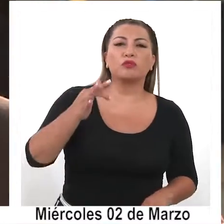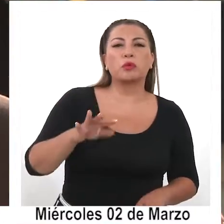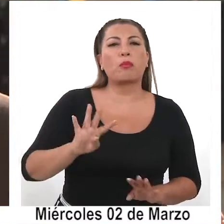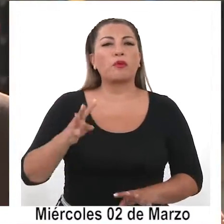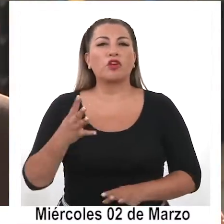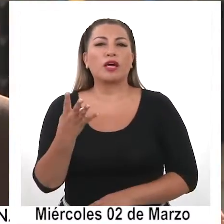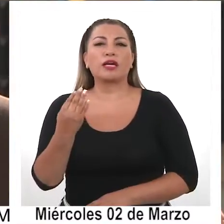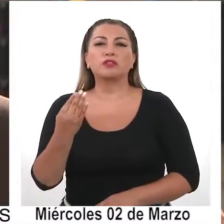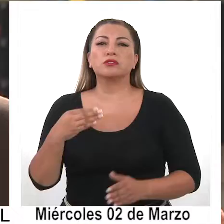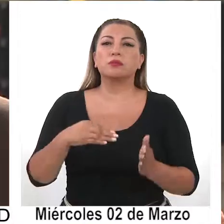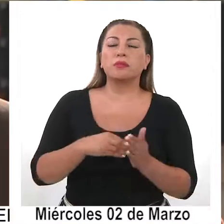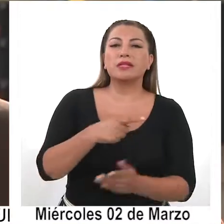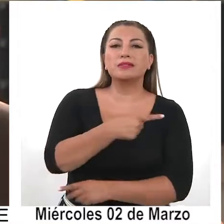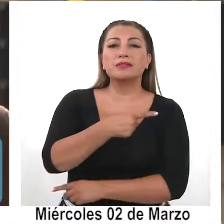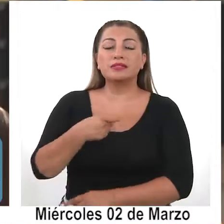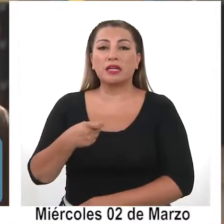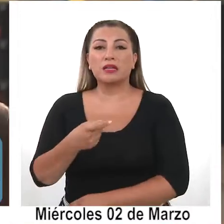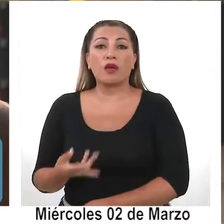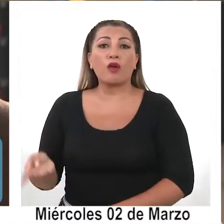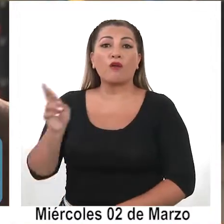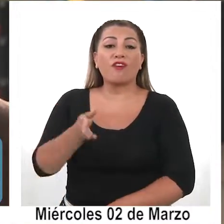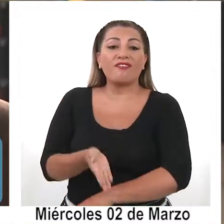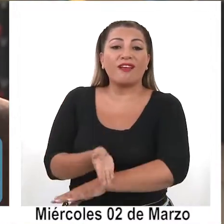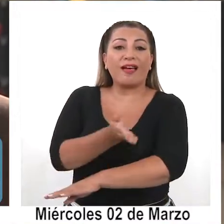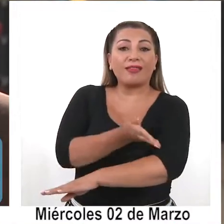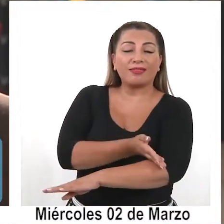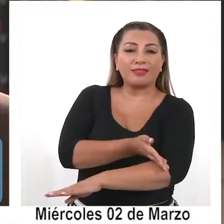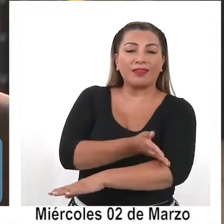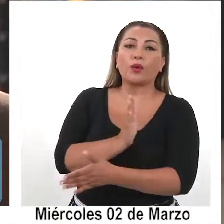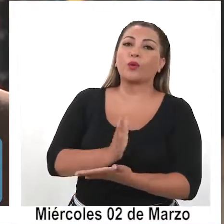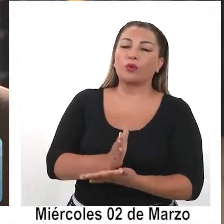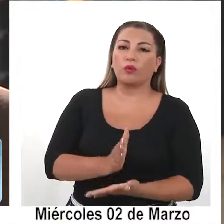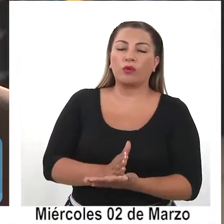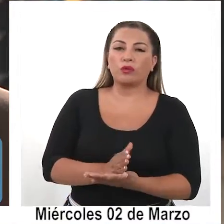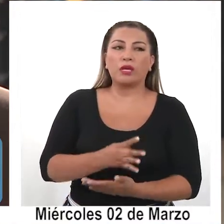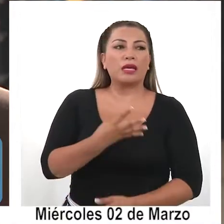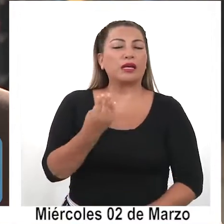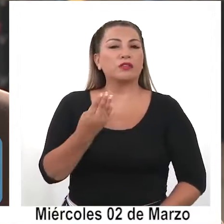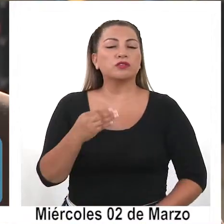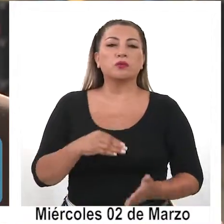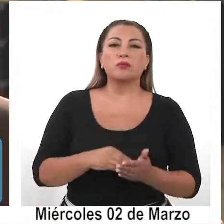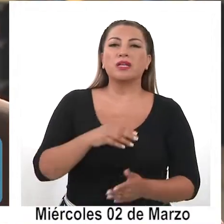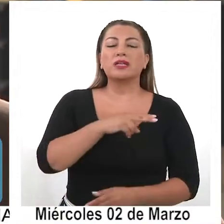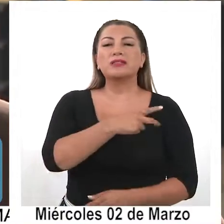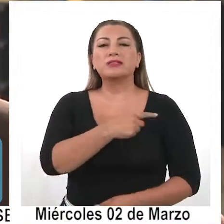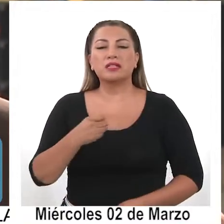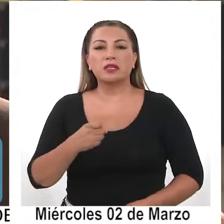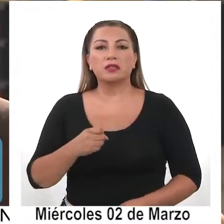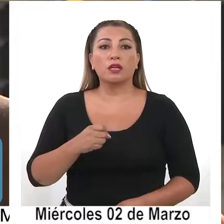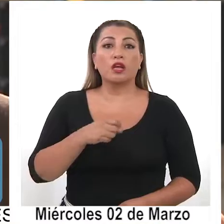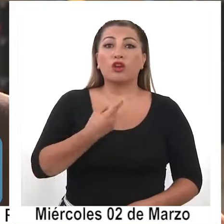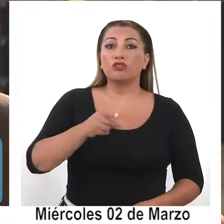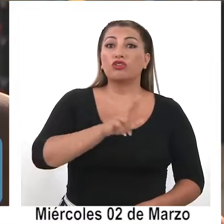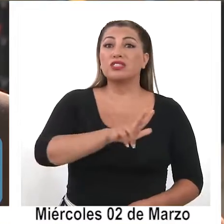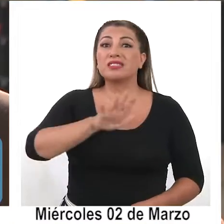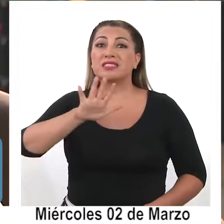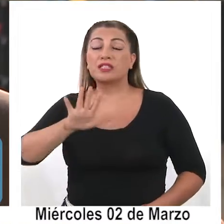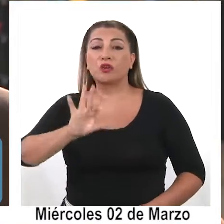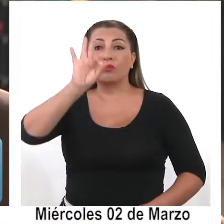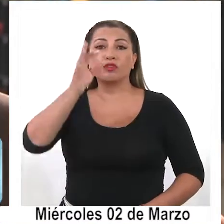los 14.100 que volvieron anticipadamente. De esos 14.100, el 85% volvió.